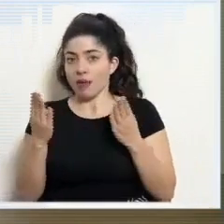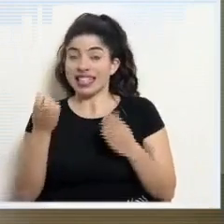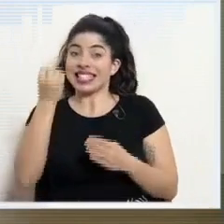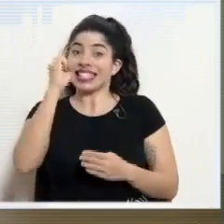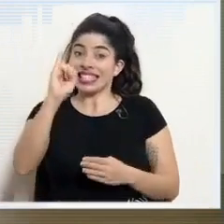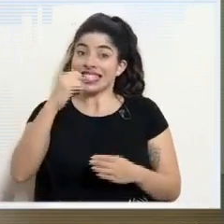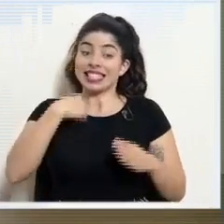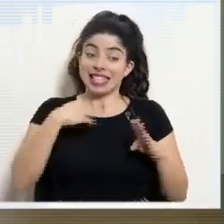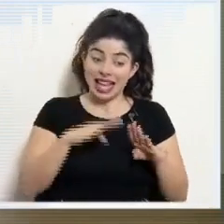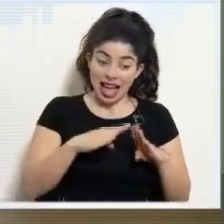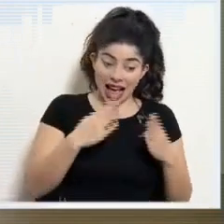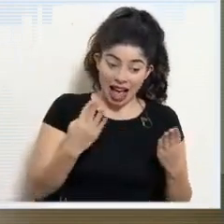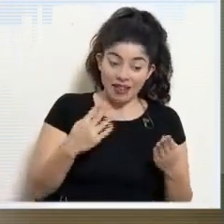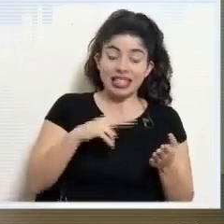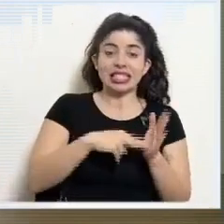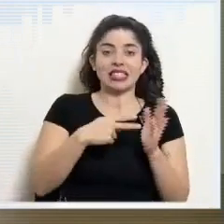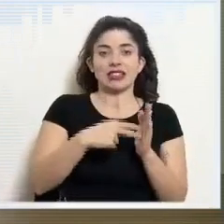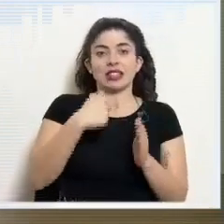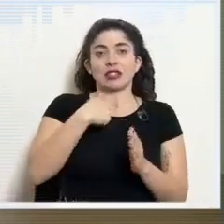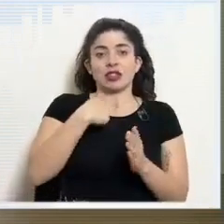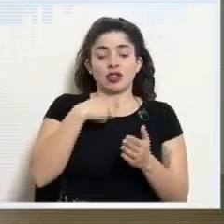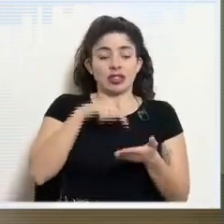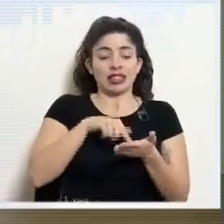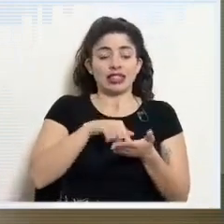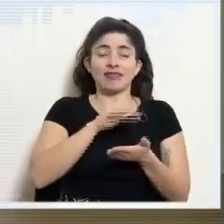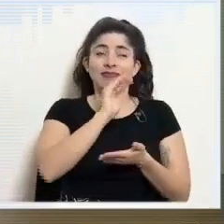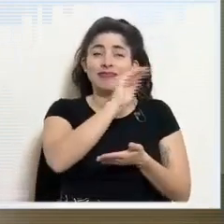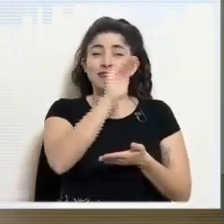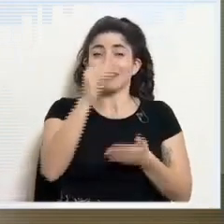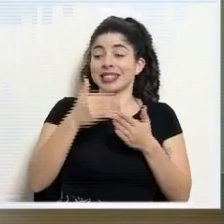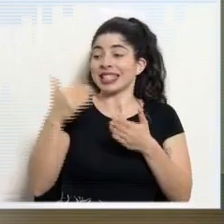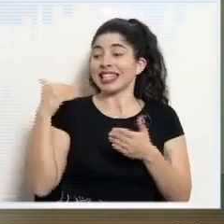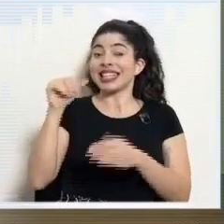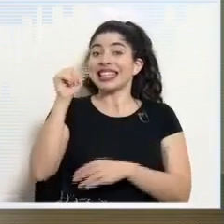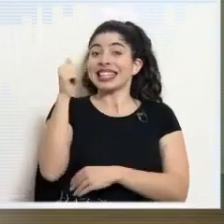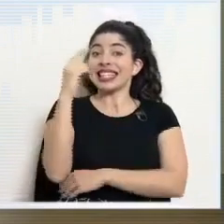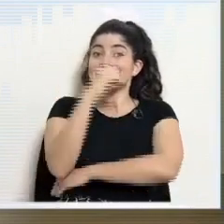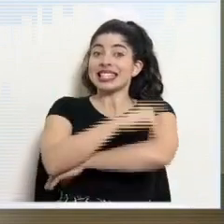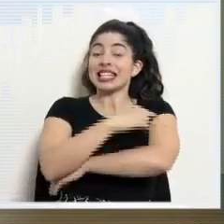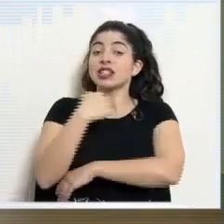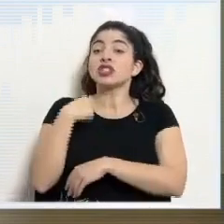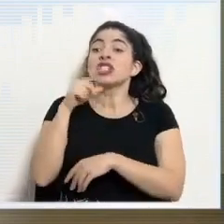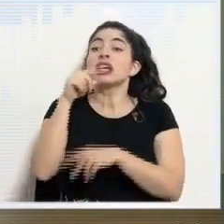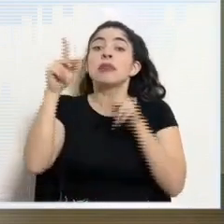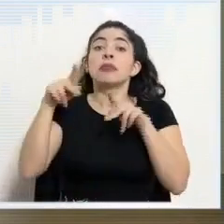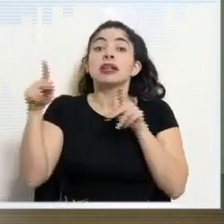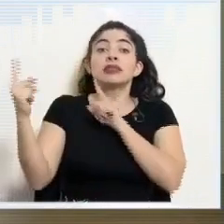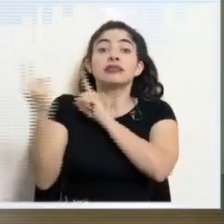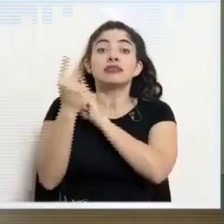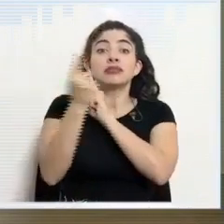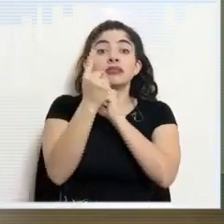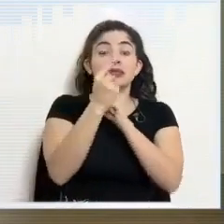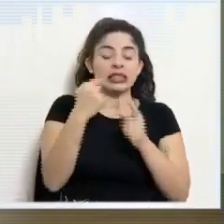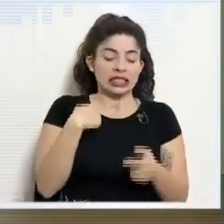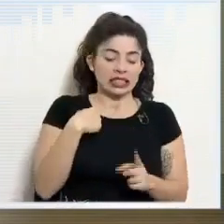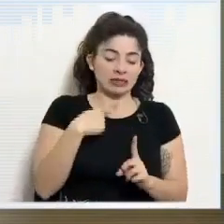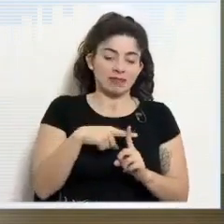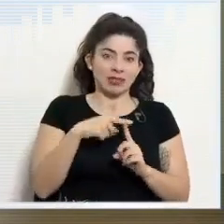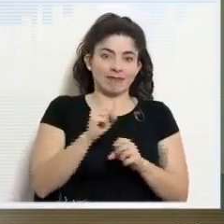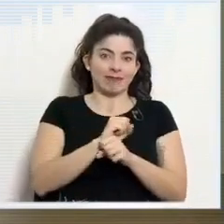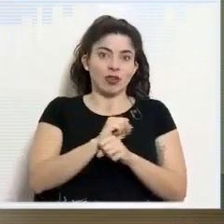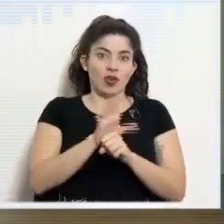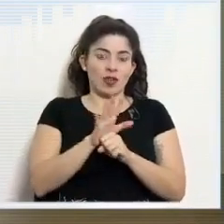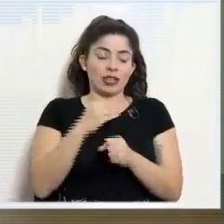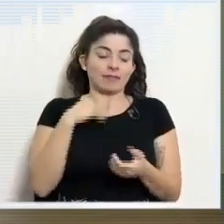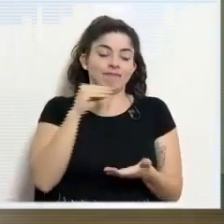voy a hacer es que voy a avisarle a todas las personas en los últimos 10 días con las que estuve yo en contacto de que fui COVID positivo,